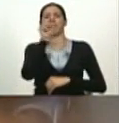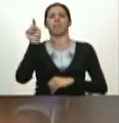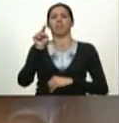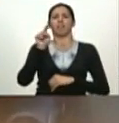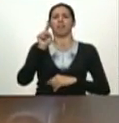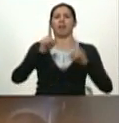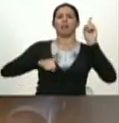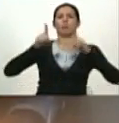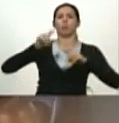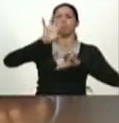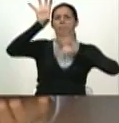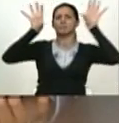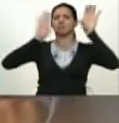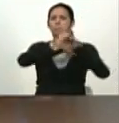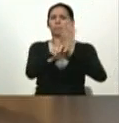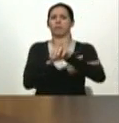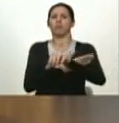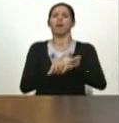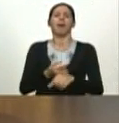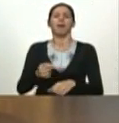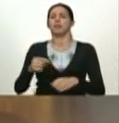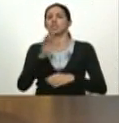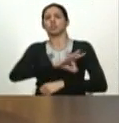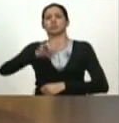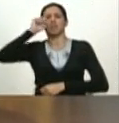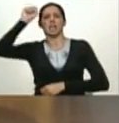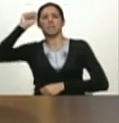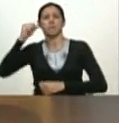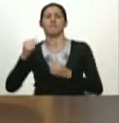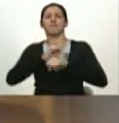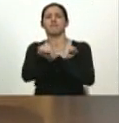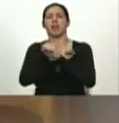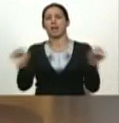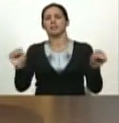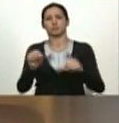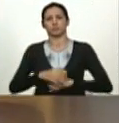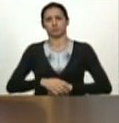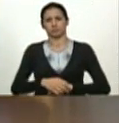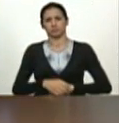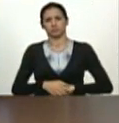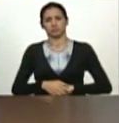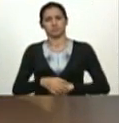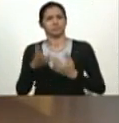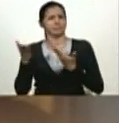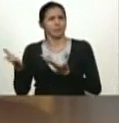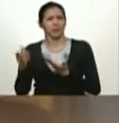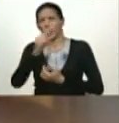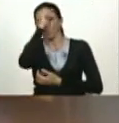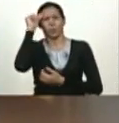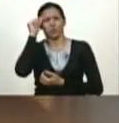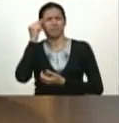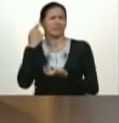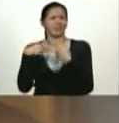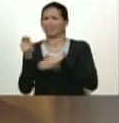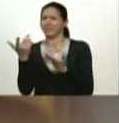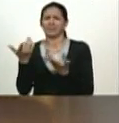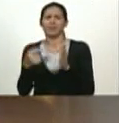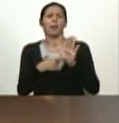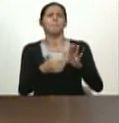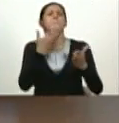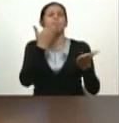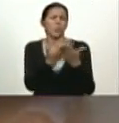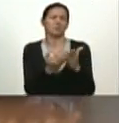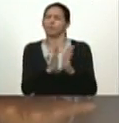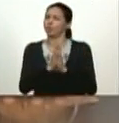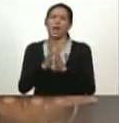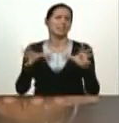los del mercado los de capital por eso la propuesta de Julio Borges de convertir las viviendas en una mercancía no va Julio Borges vete para tu